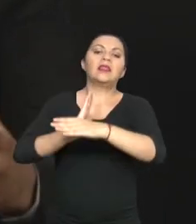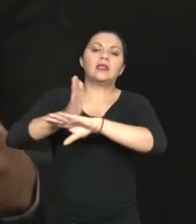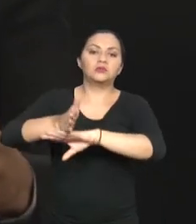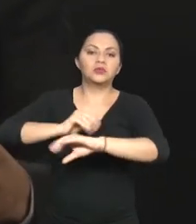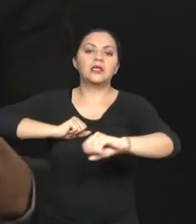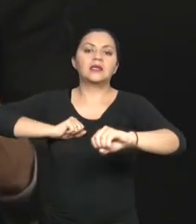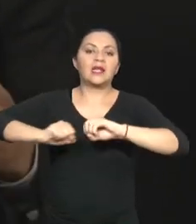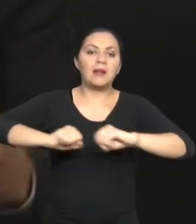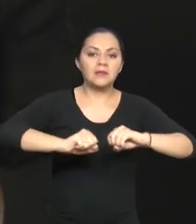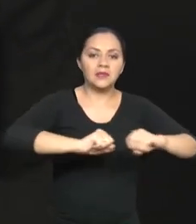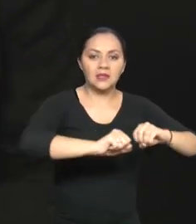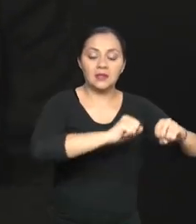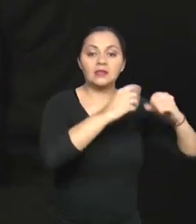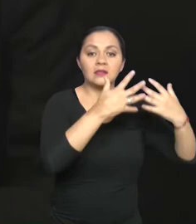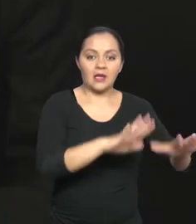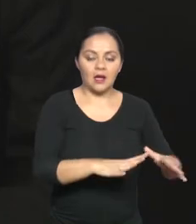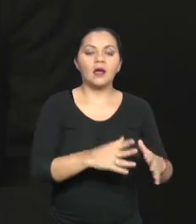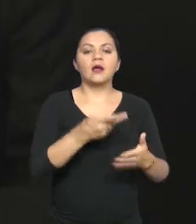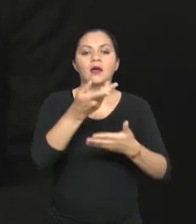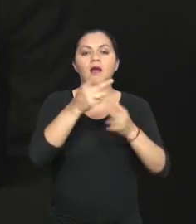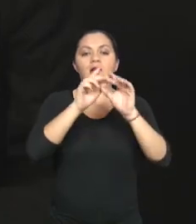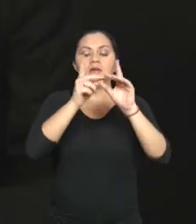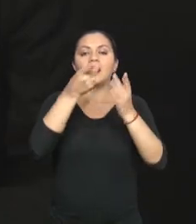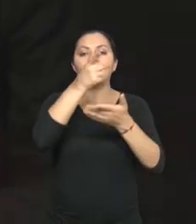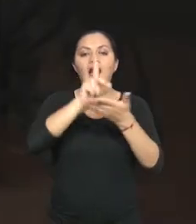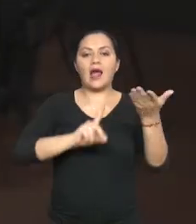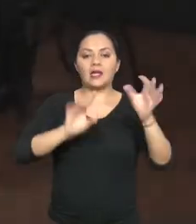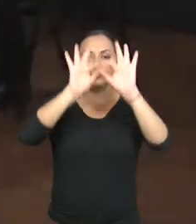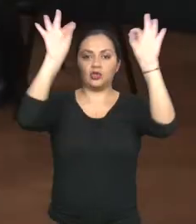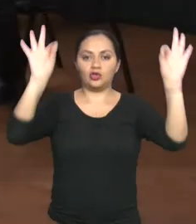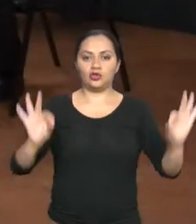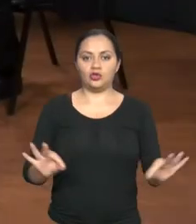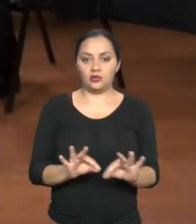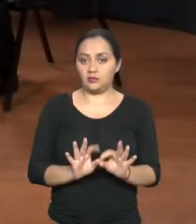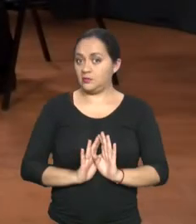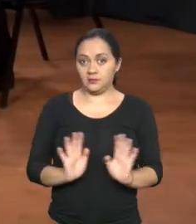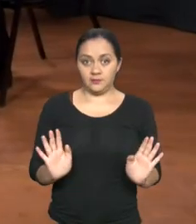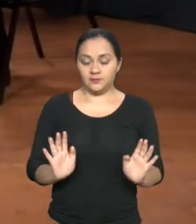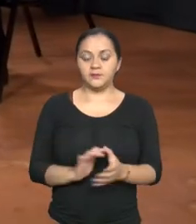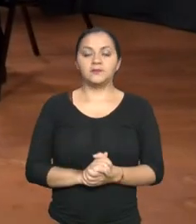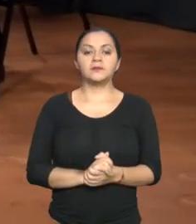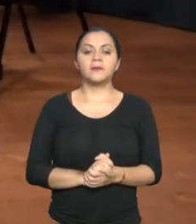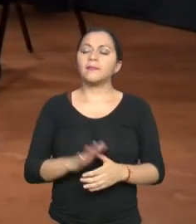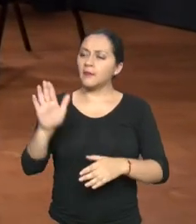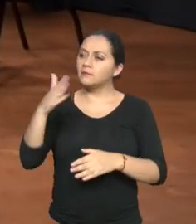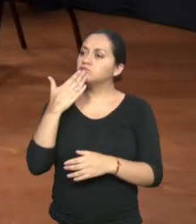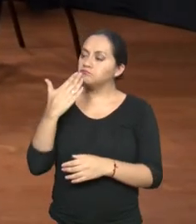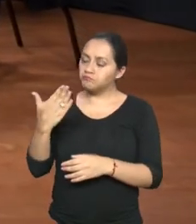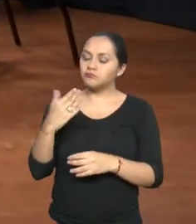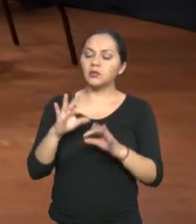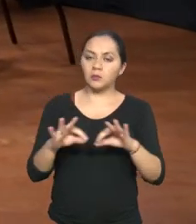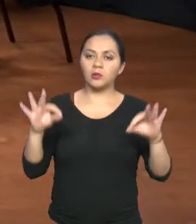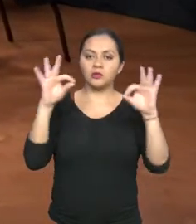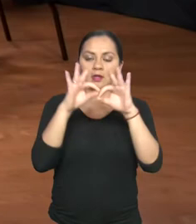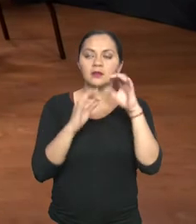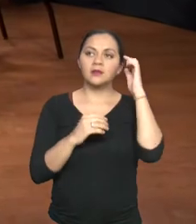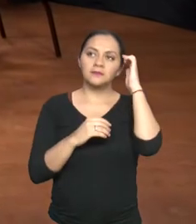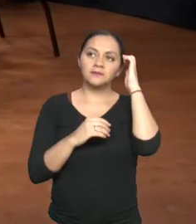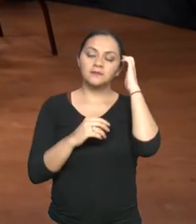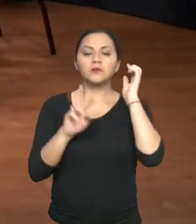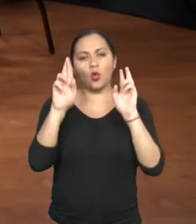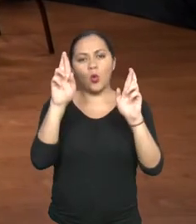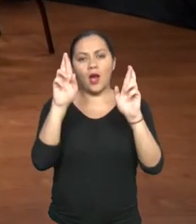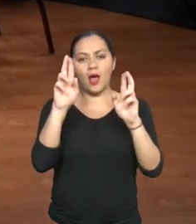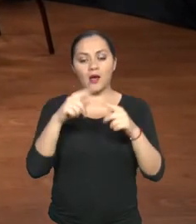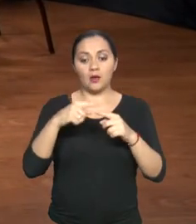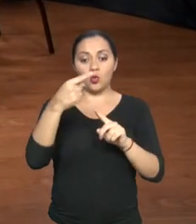transmisión de la declaración de importación aduanera. Qué bueno conocer esto. Yo creo que una parte importante sería que ojalá en 45 días